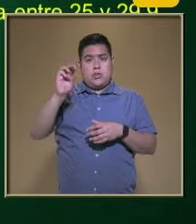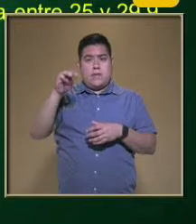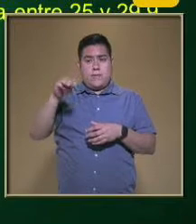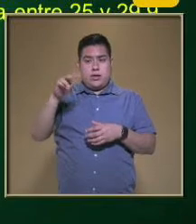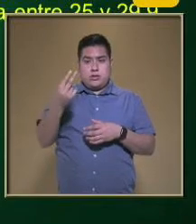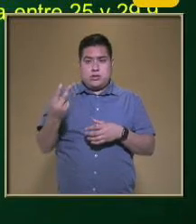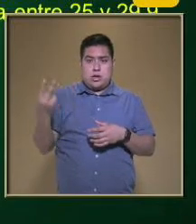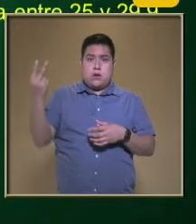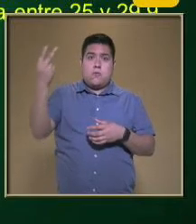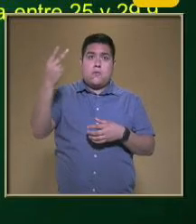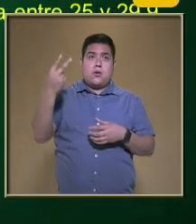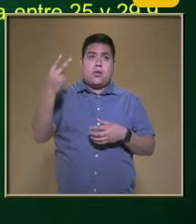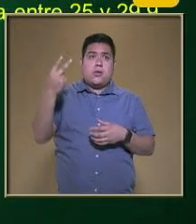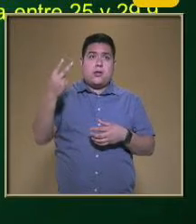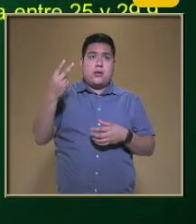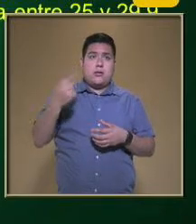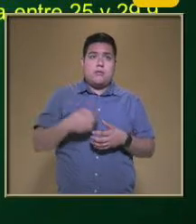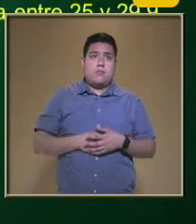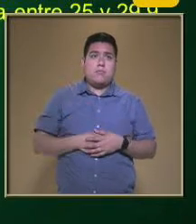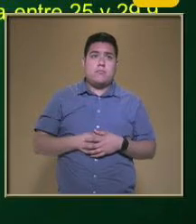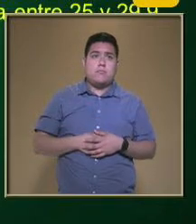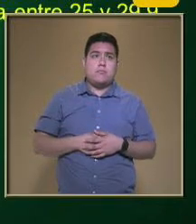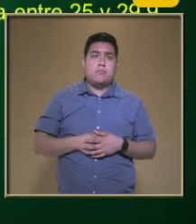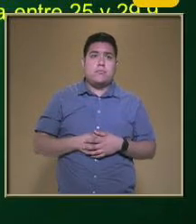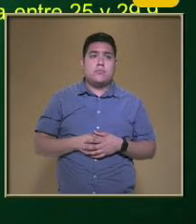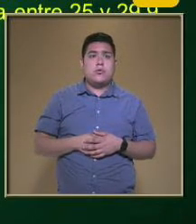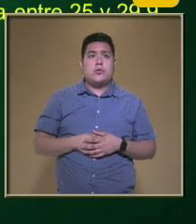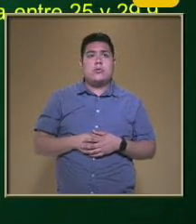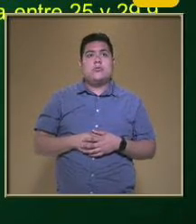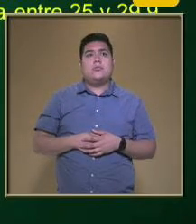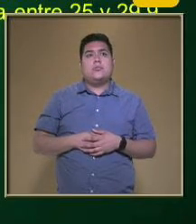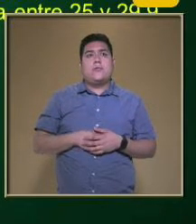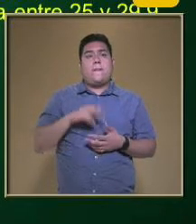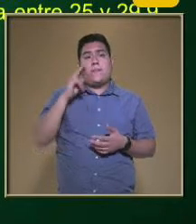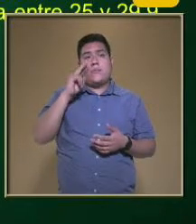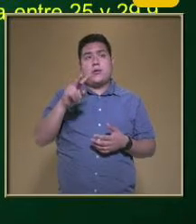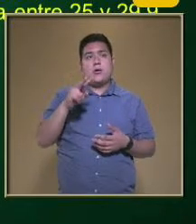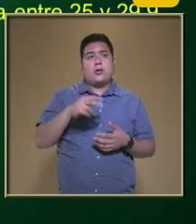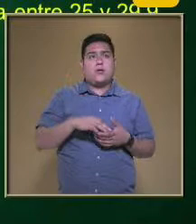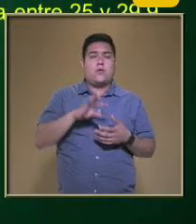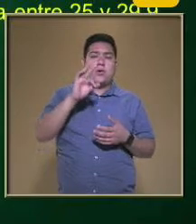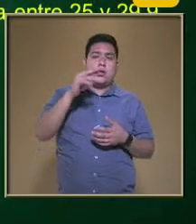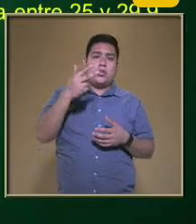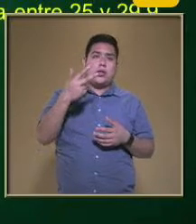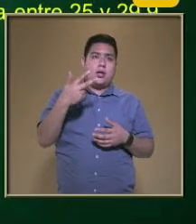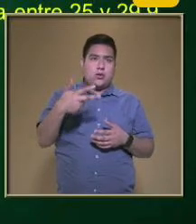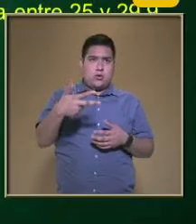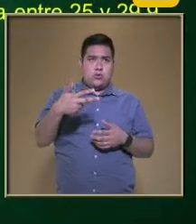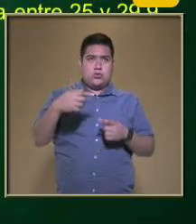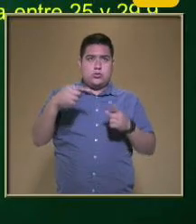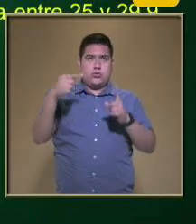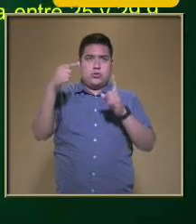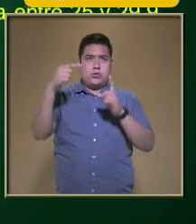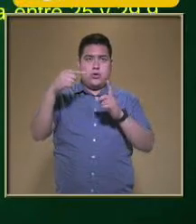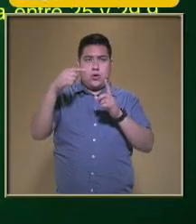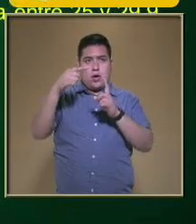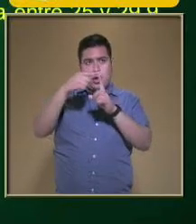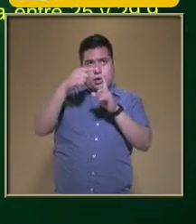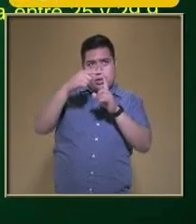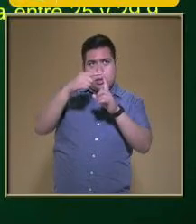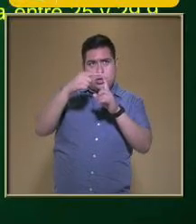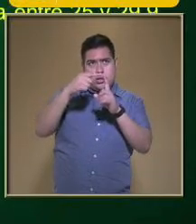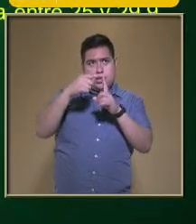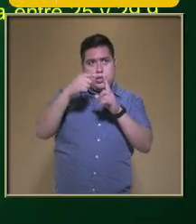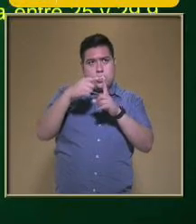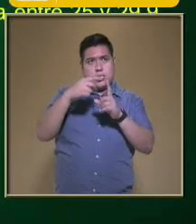Haciendo la operación Matemática Nos daría lo siguiente Como puedes ir Observando ahí En este ejemplo Te puedes guiar Substituyendo